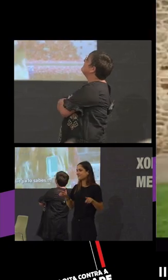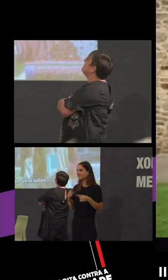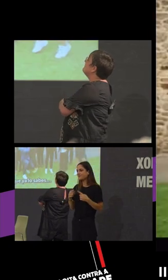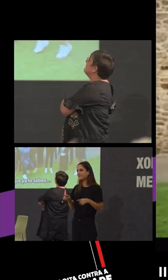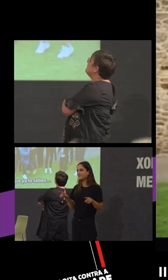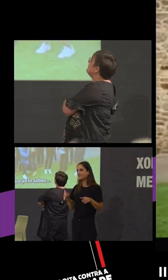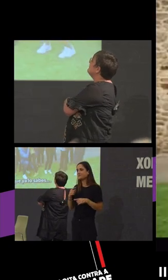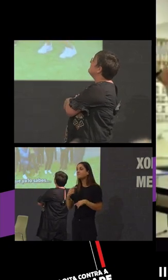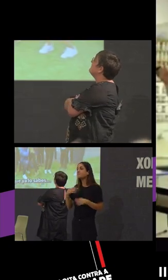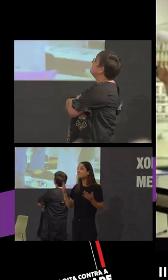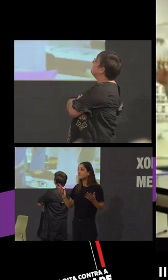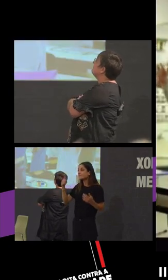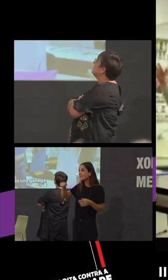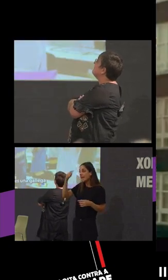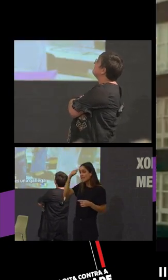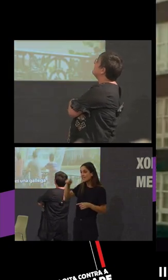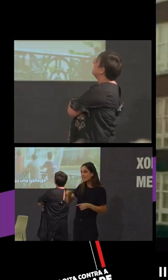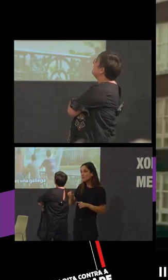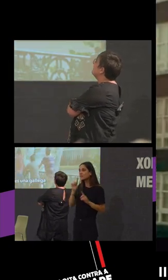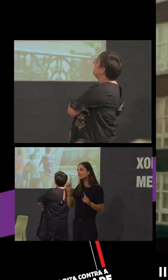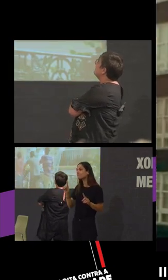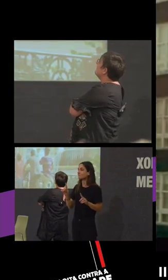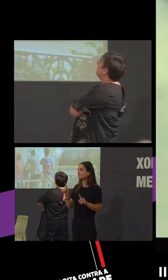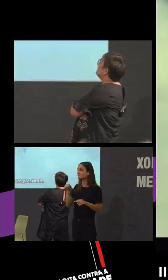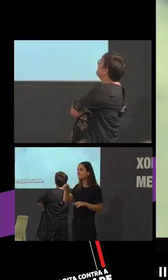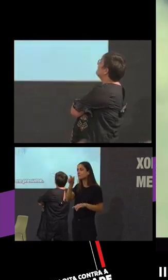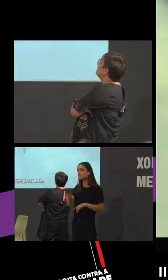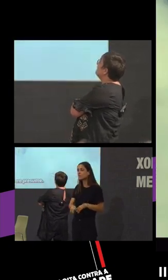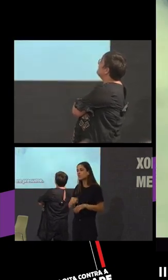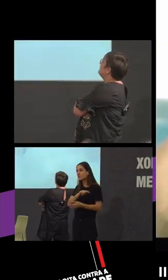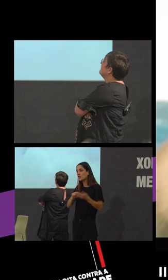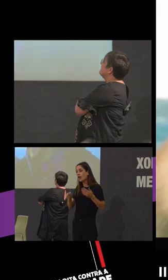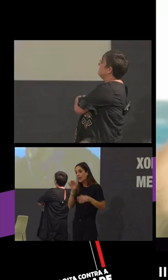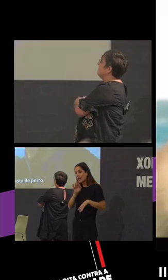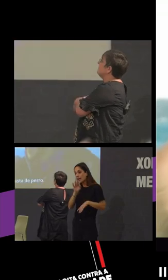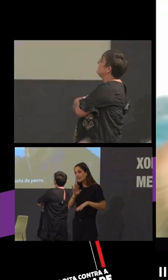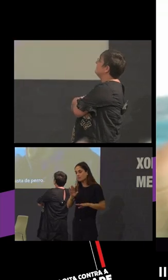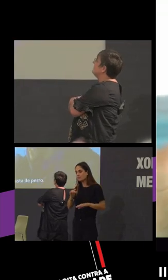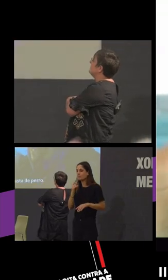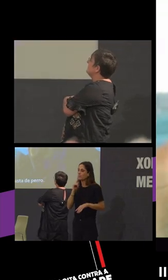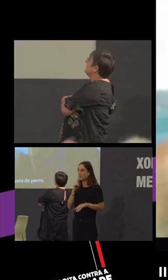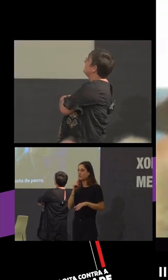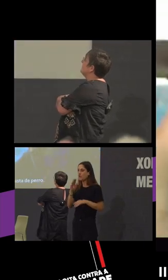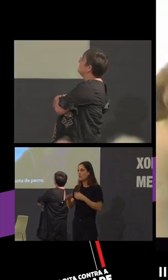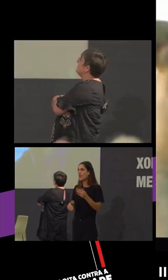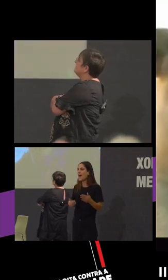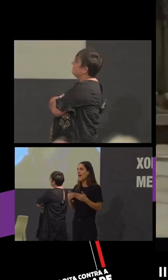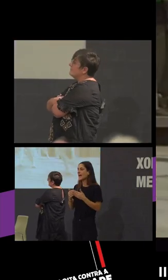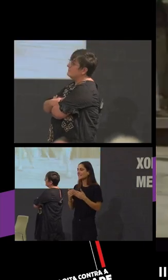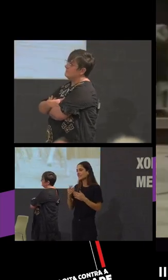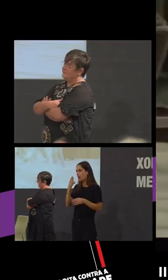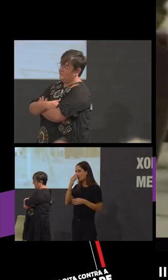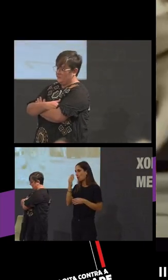Así que xa o sabes, es unha Galega, pero presume, ata de cansa.